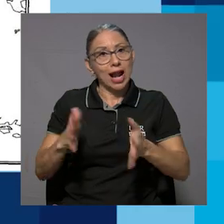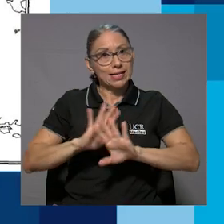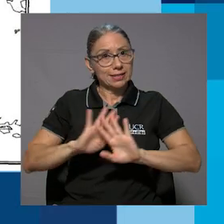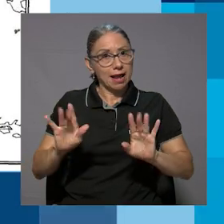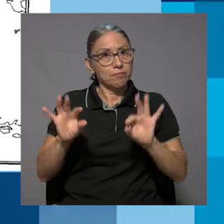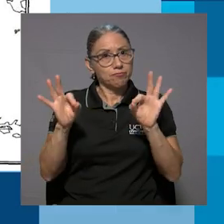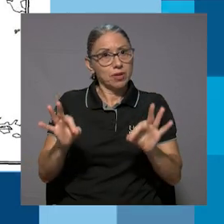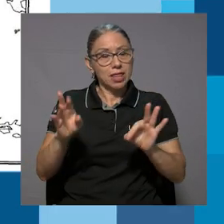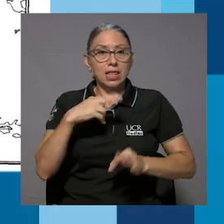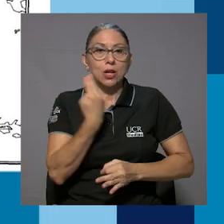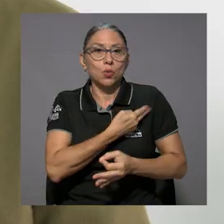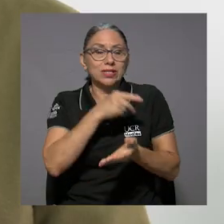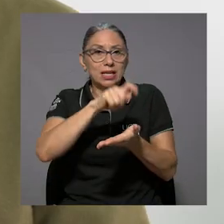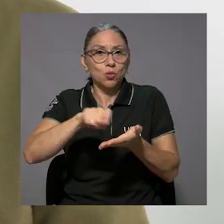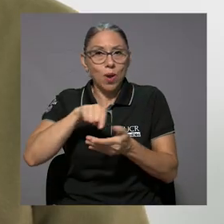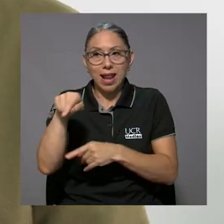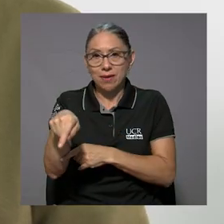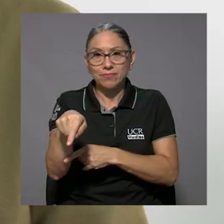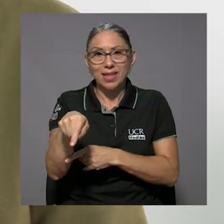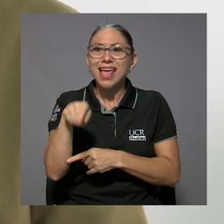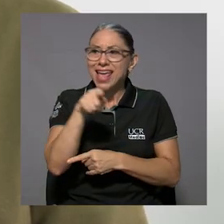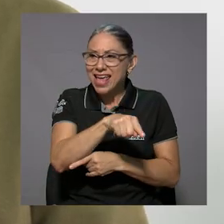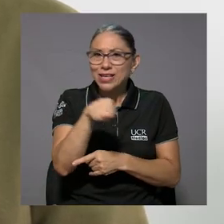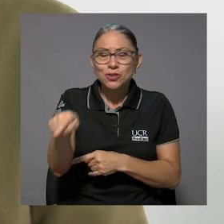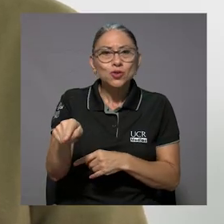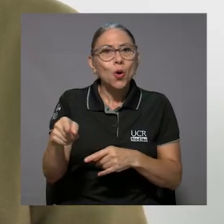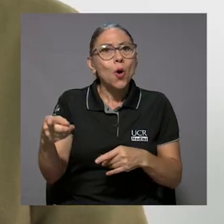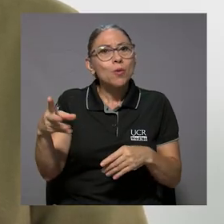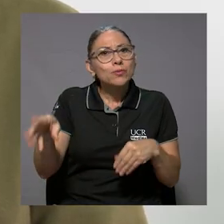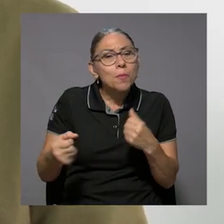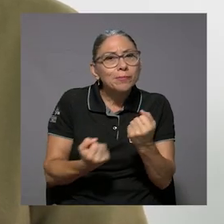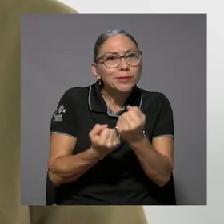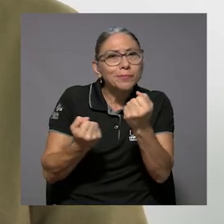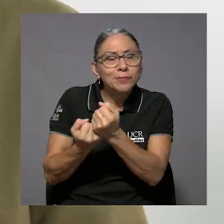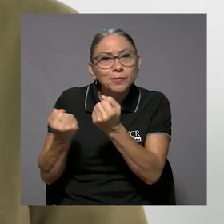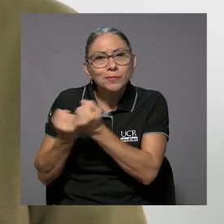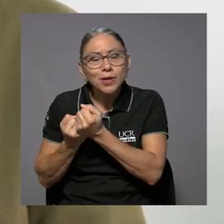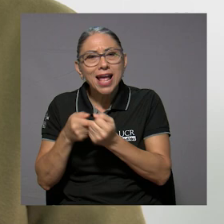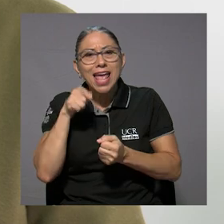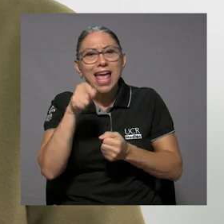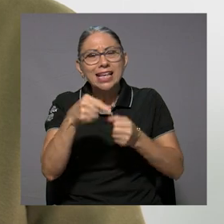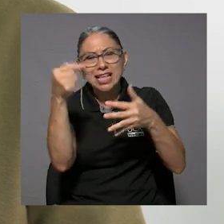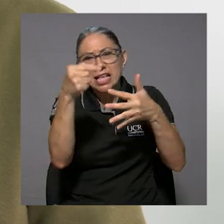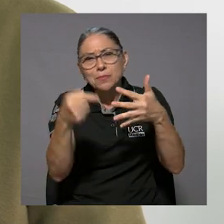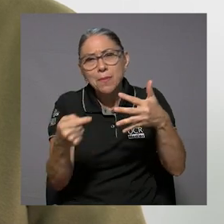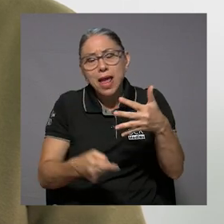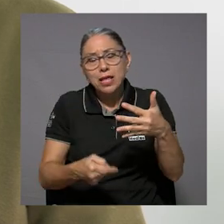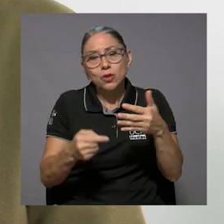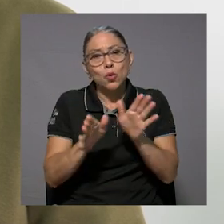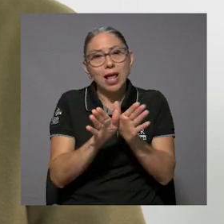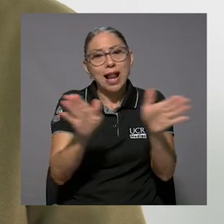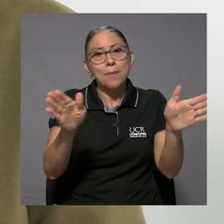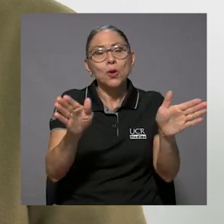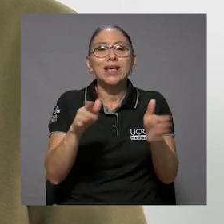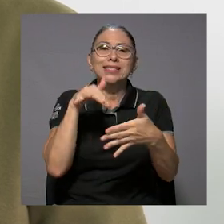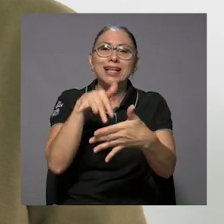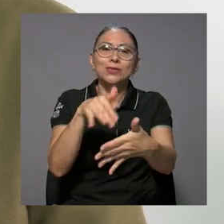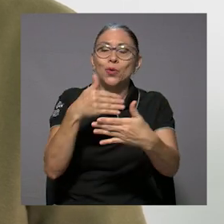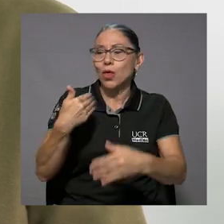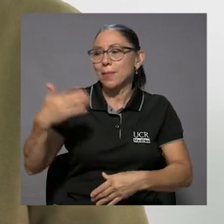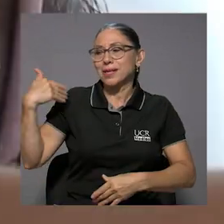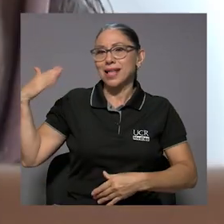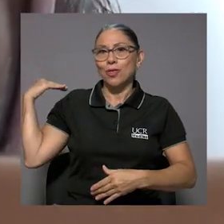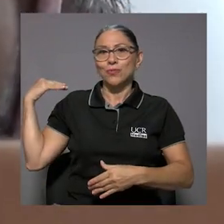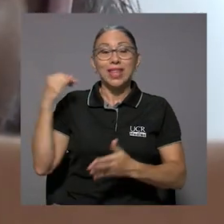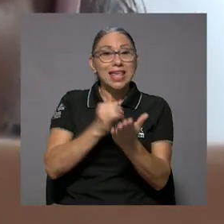profesionales de nuestra escuela, viene a nutrir ese espectro tan amplio que es el estudio del